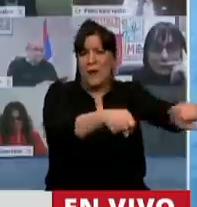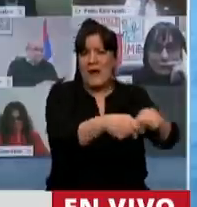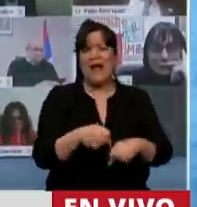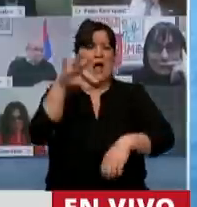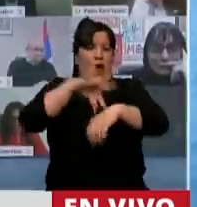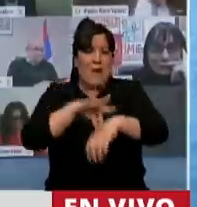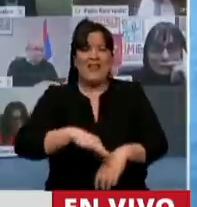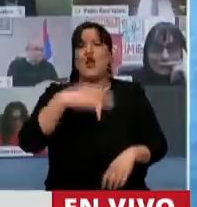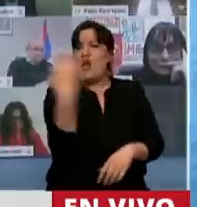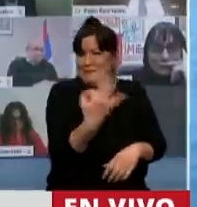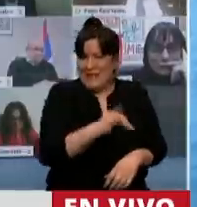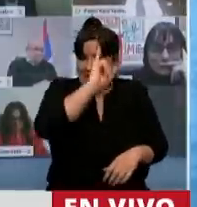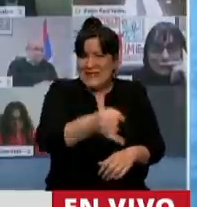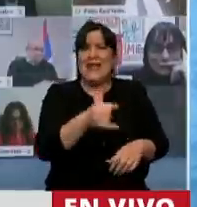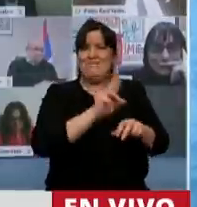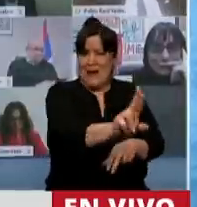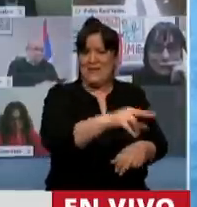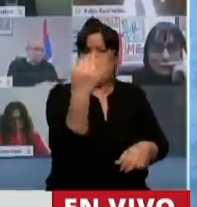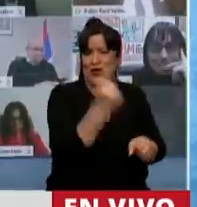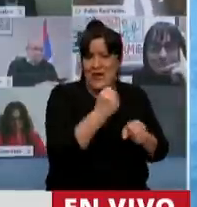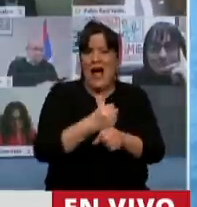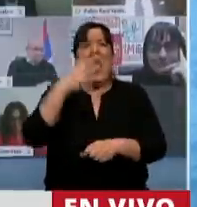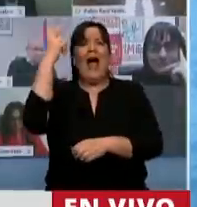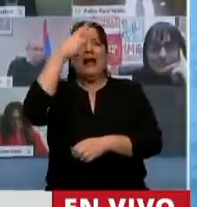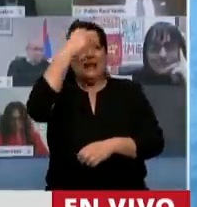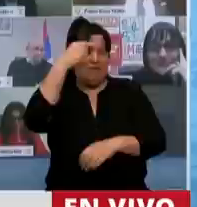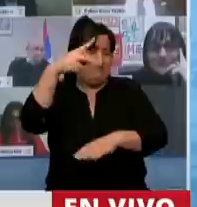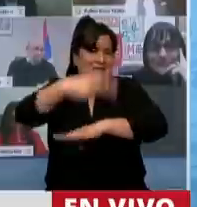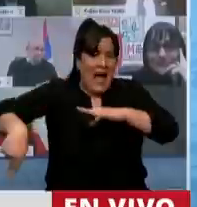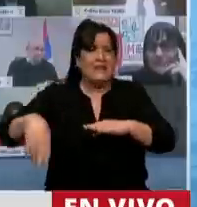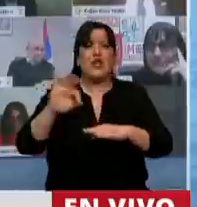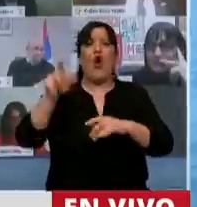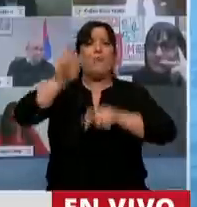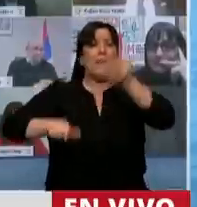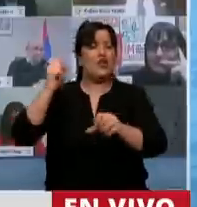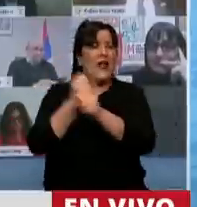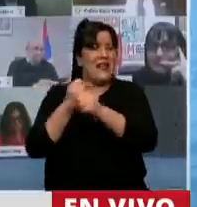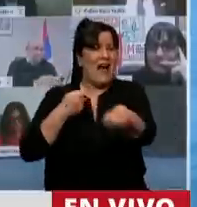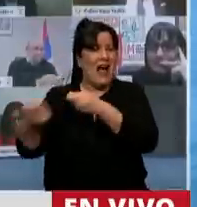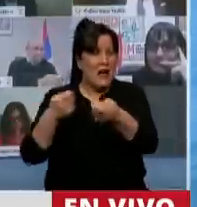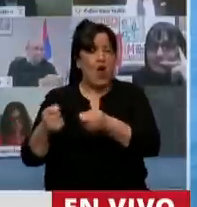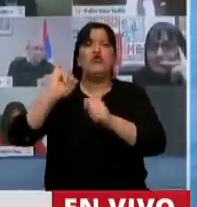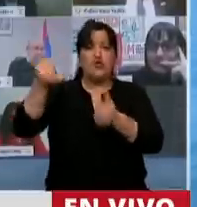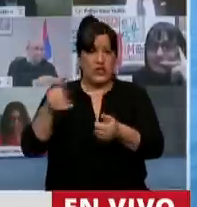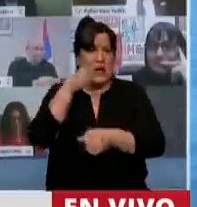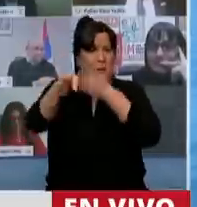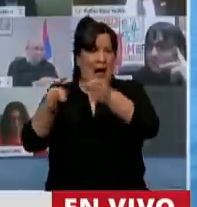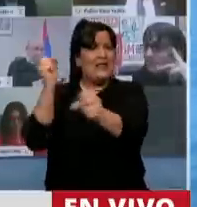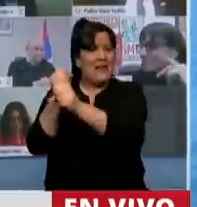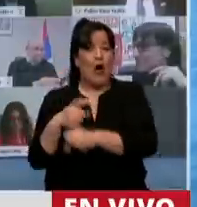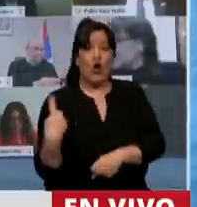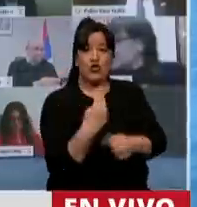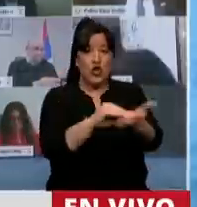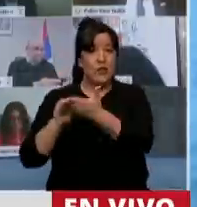médico, el taxista, el comerciante, aquel que tiene que salir a ganar su dinero, lo hace, nosotros